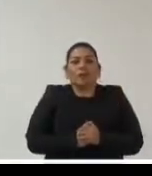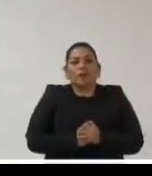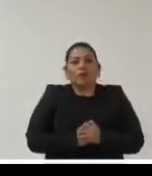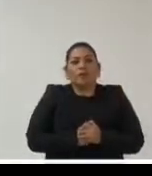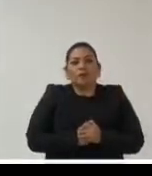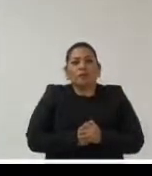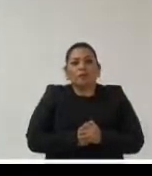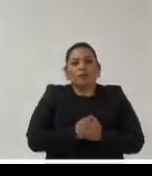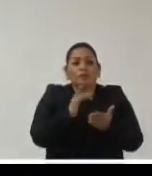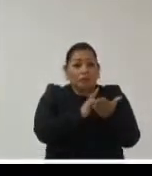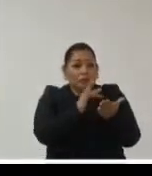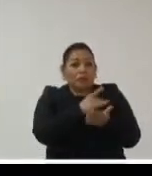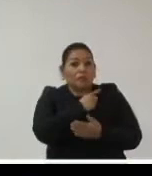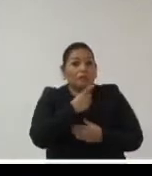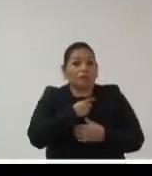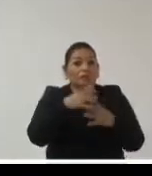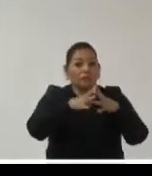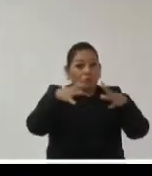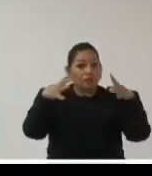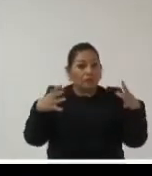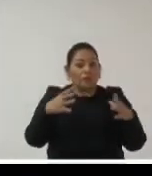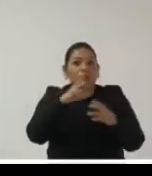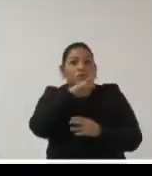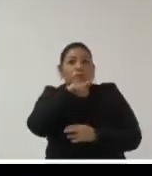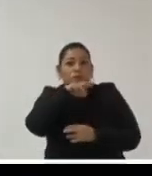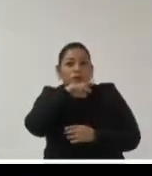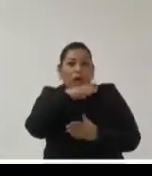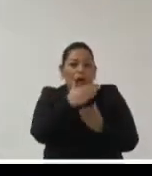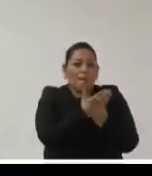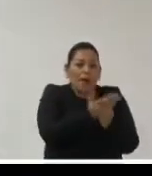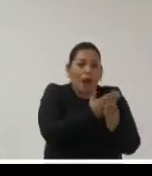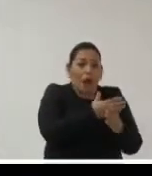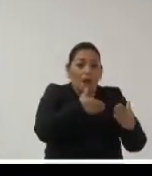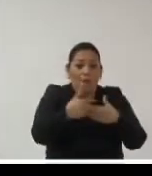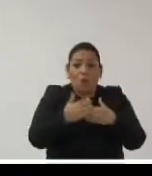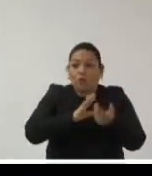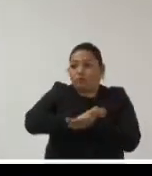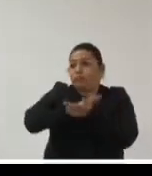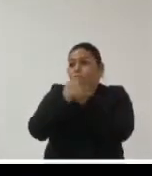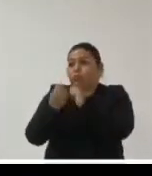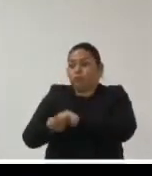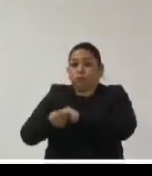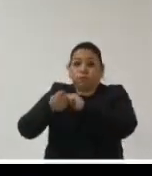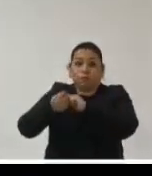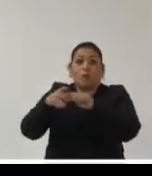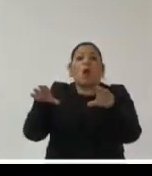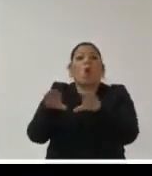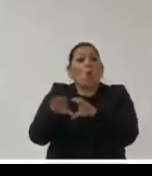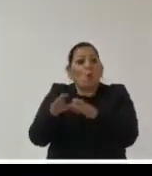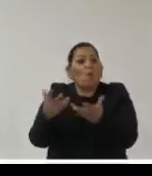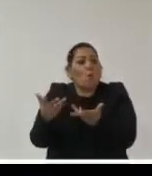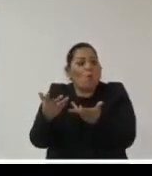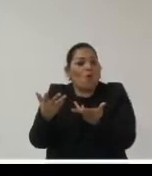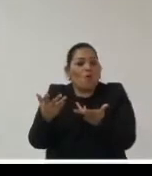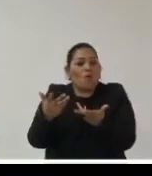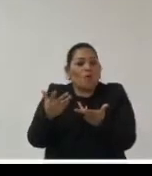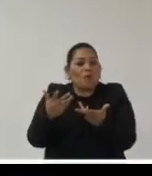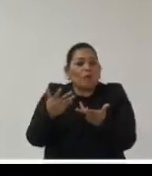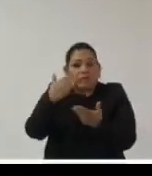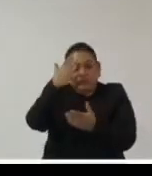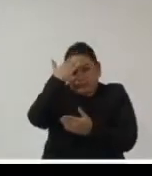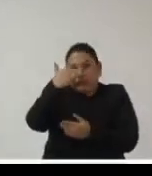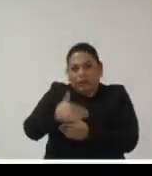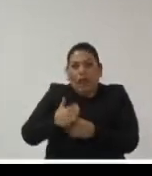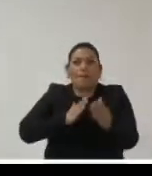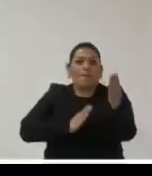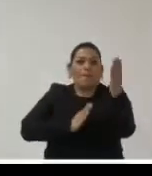debe ser una de las grandes preocupaciones de la archivística moderna porque tenemos definitivamente que tener